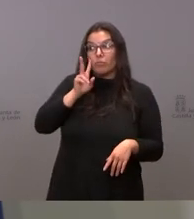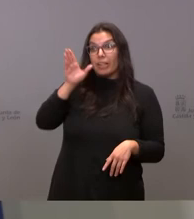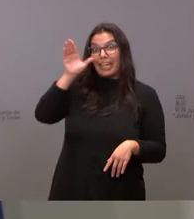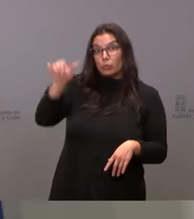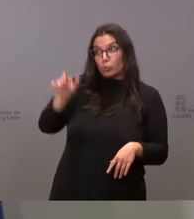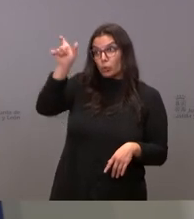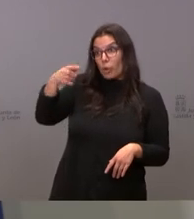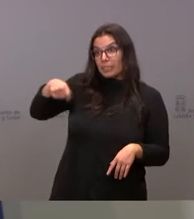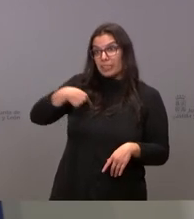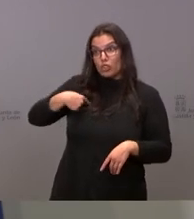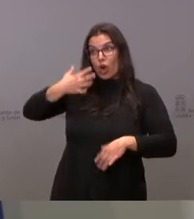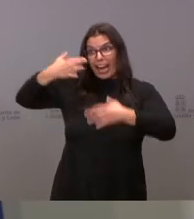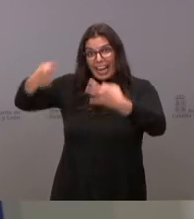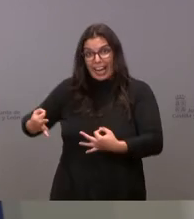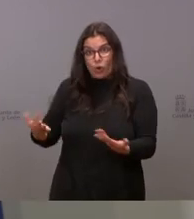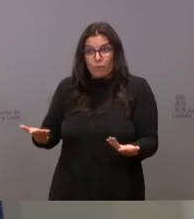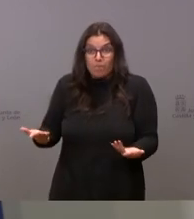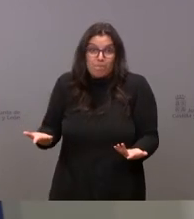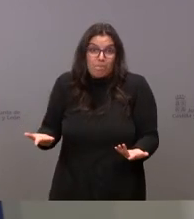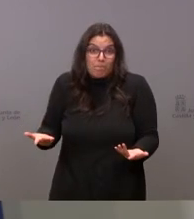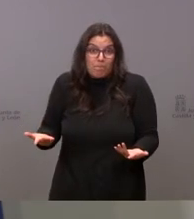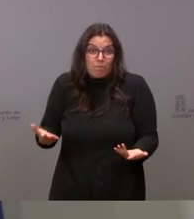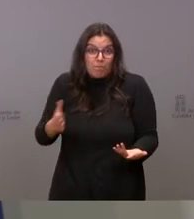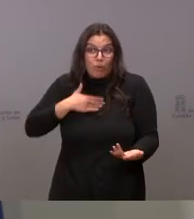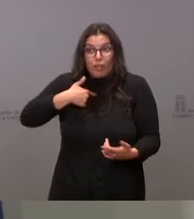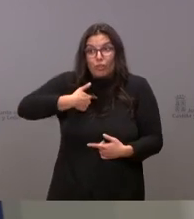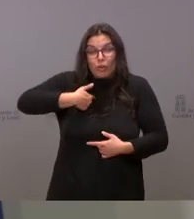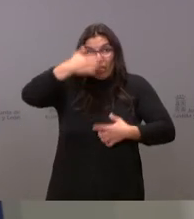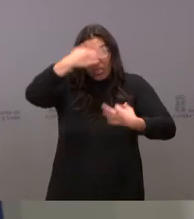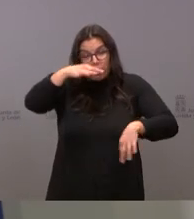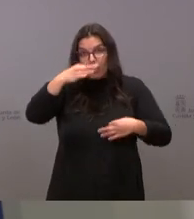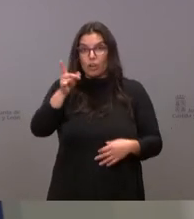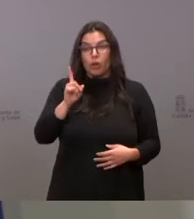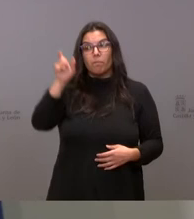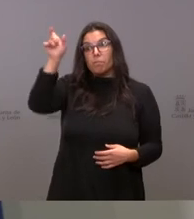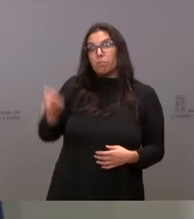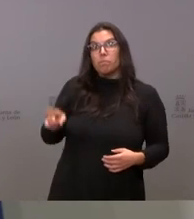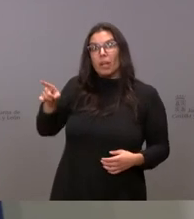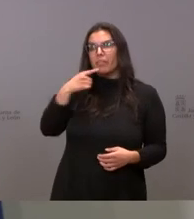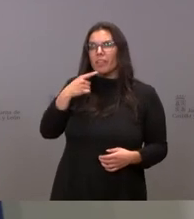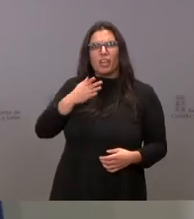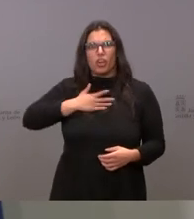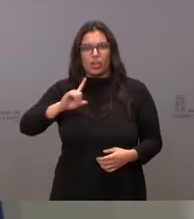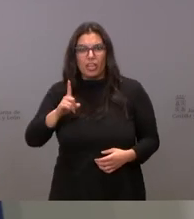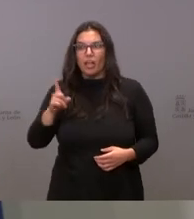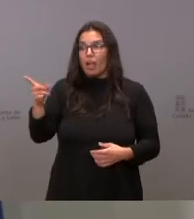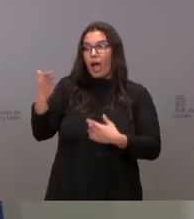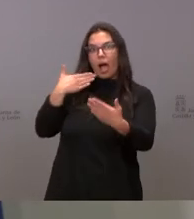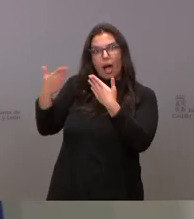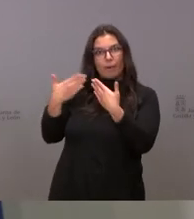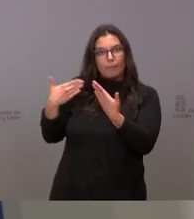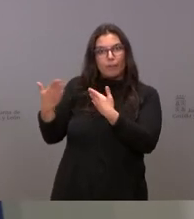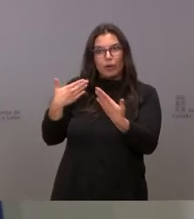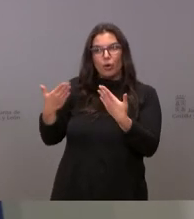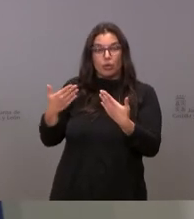llámeme, pero es que le creo. A mí cuando me dice que no tiene interés le creo, cuando hablo con él y hablo con él